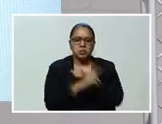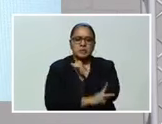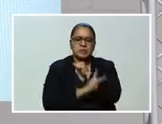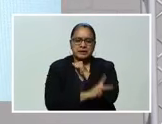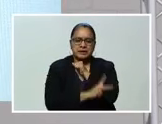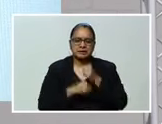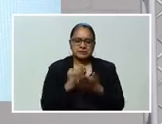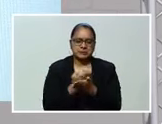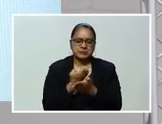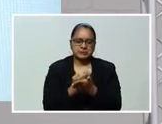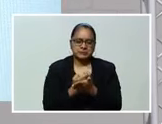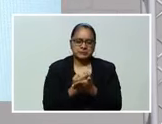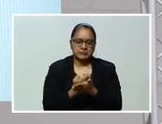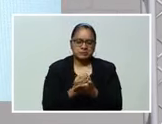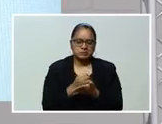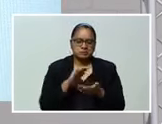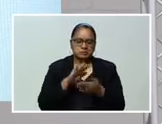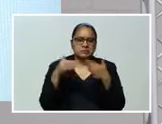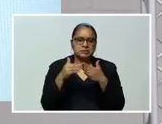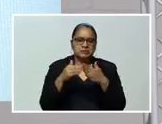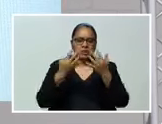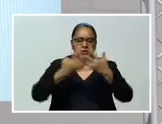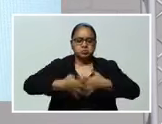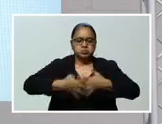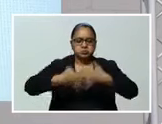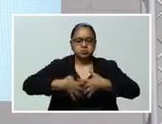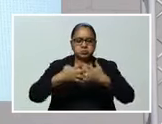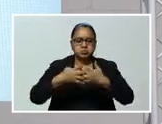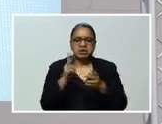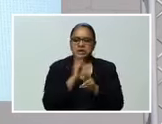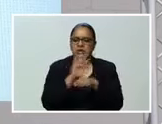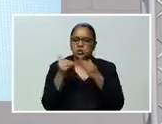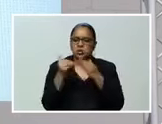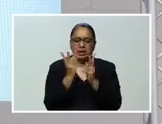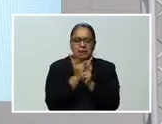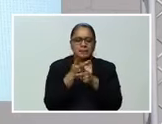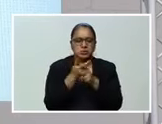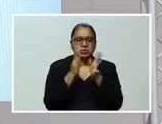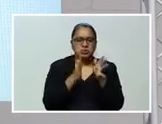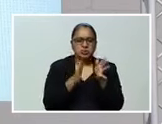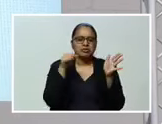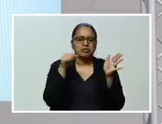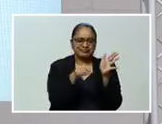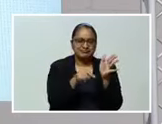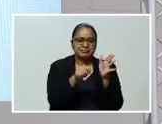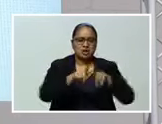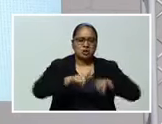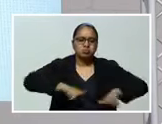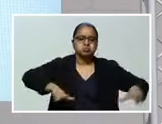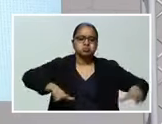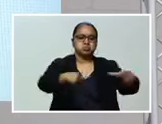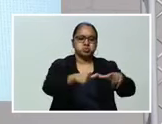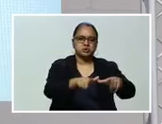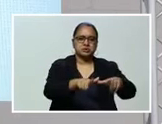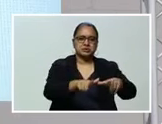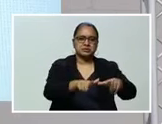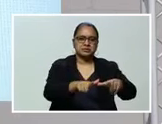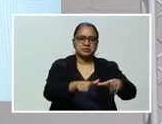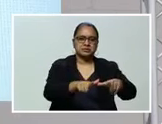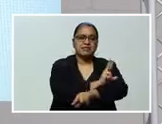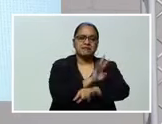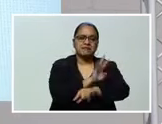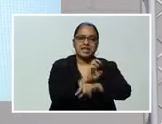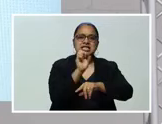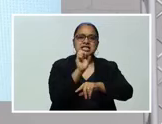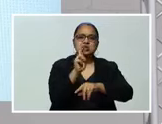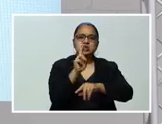Estamos hablando que toda la industria La importación y la producción Está concentrada en el Valle de Sula Y también muchos negocios